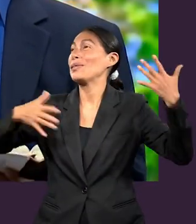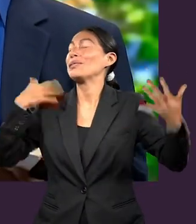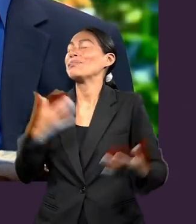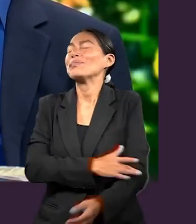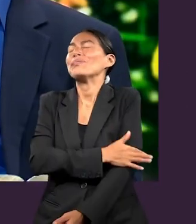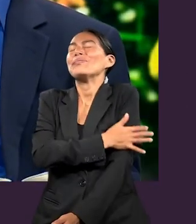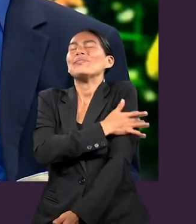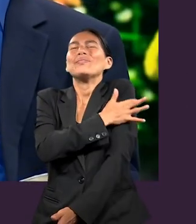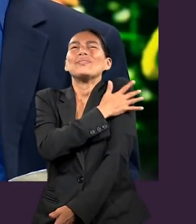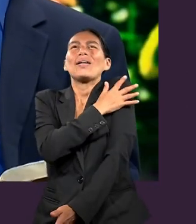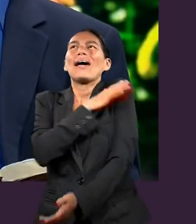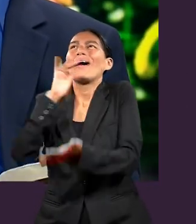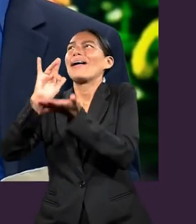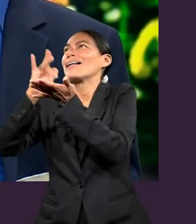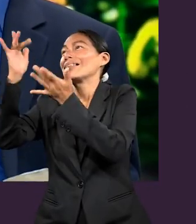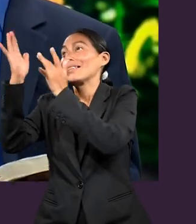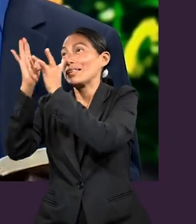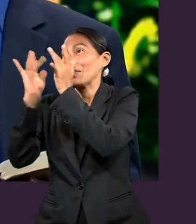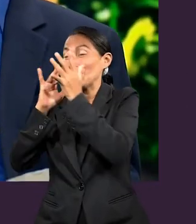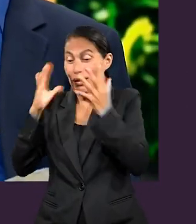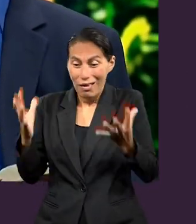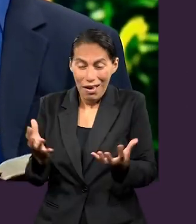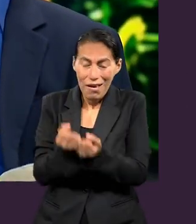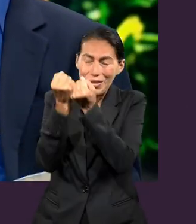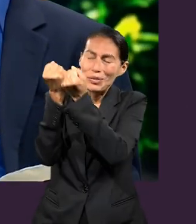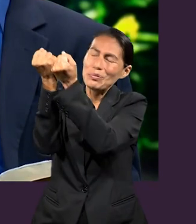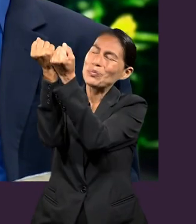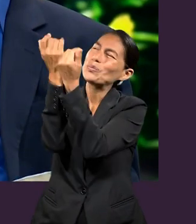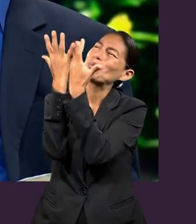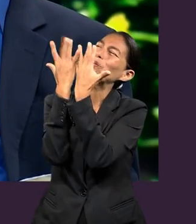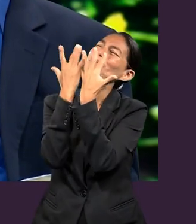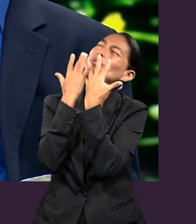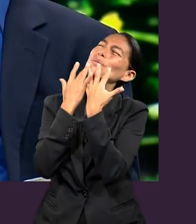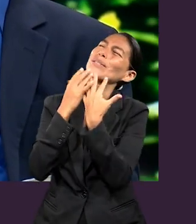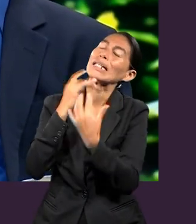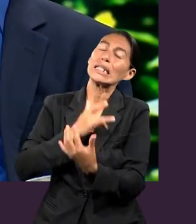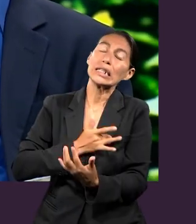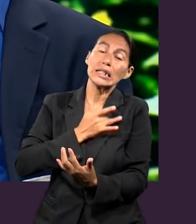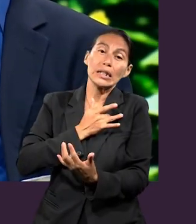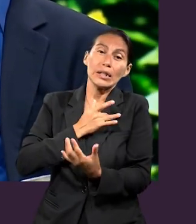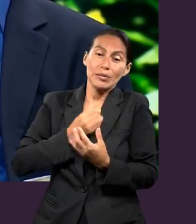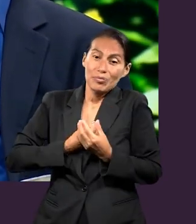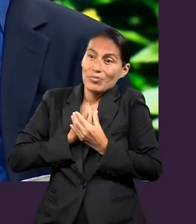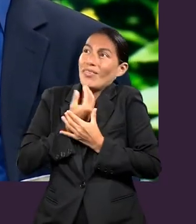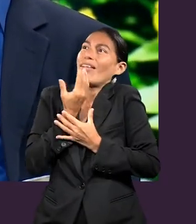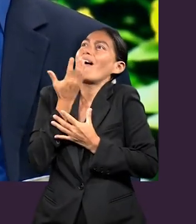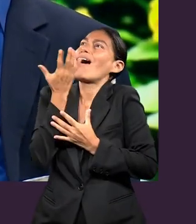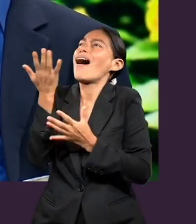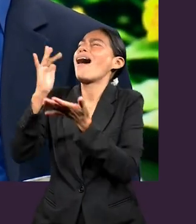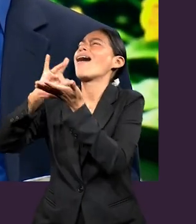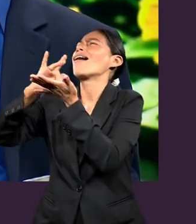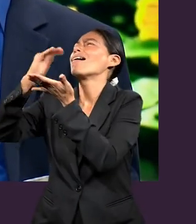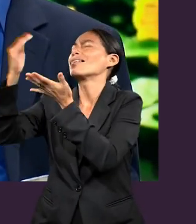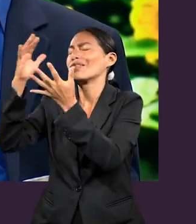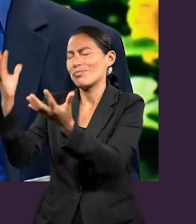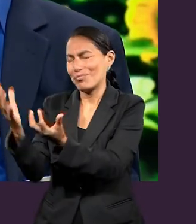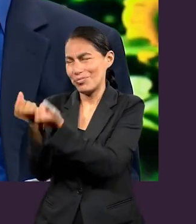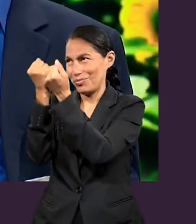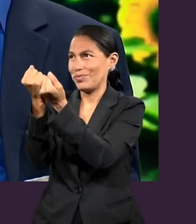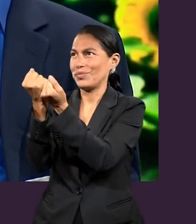locos de alegría, porque podemos ser salvos en Cristo Jesús. Jesús, esto es doxología,